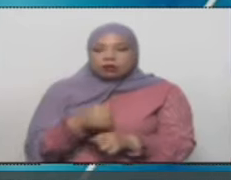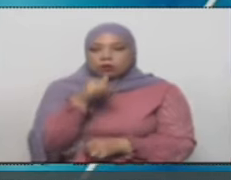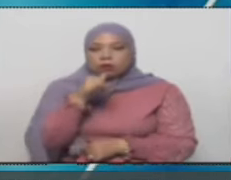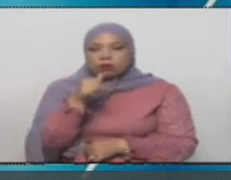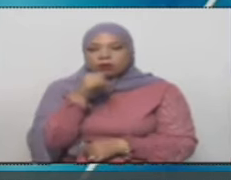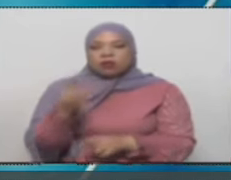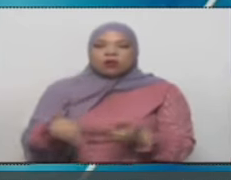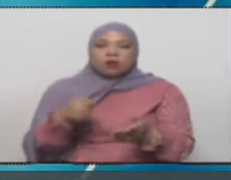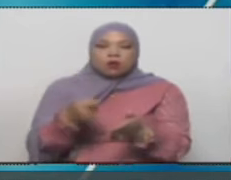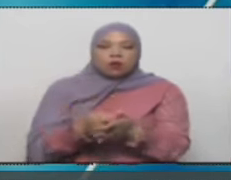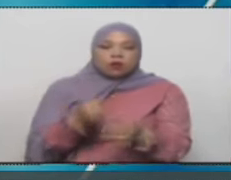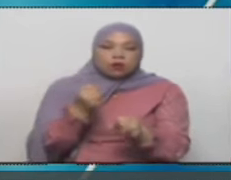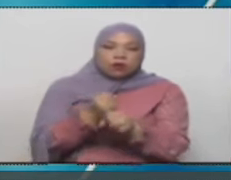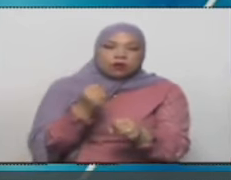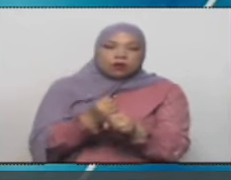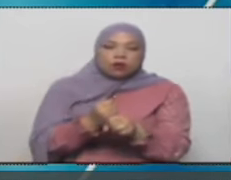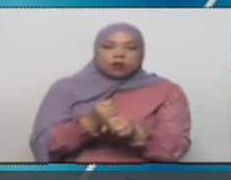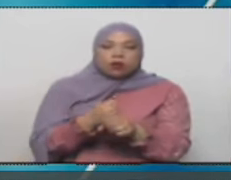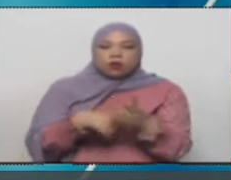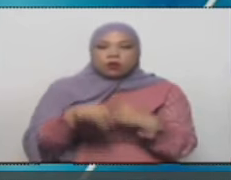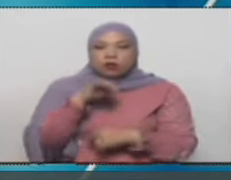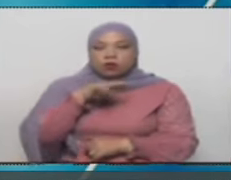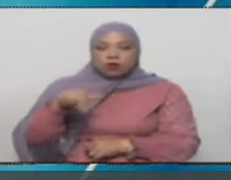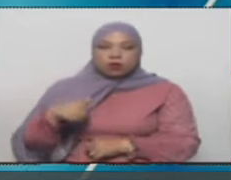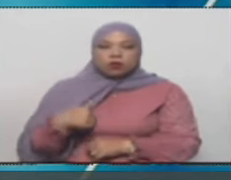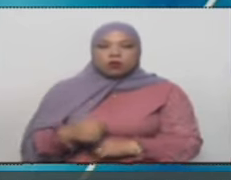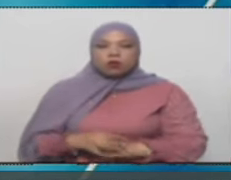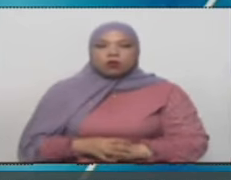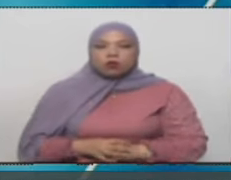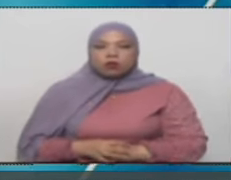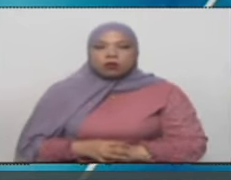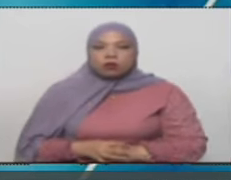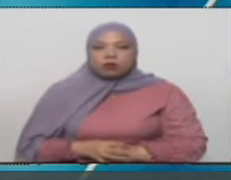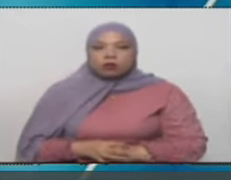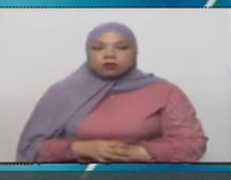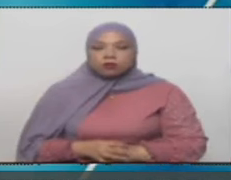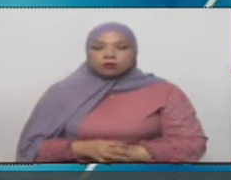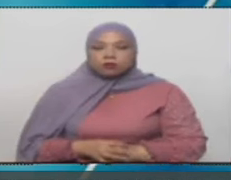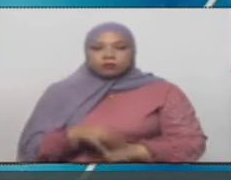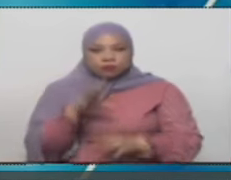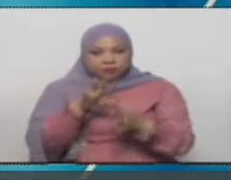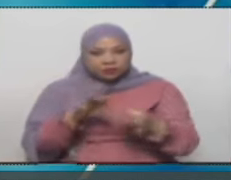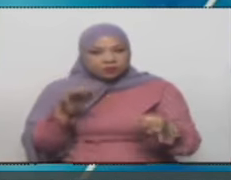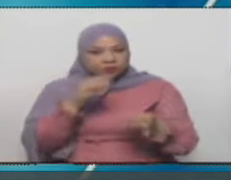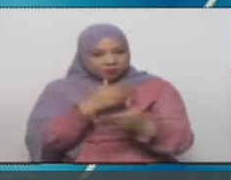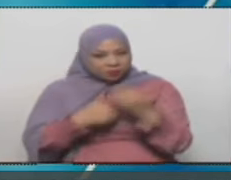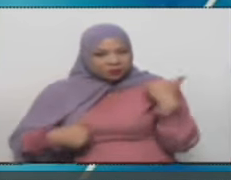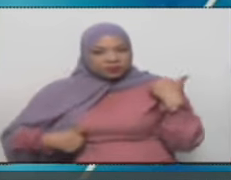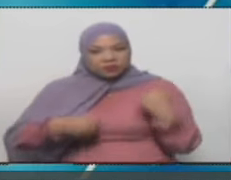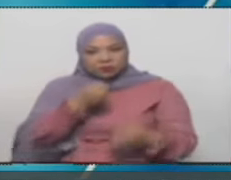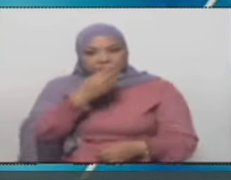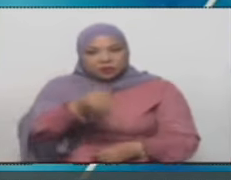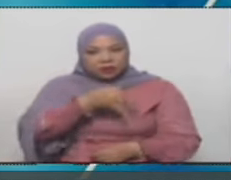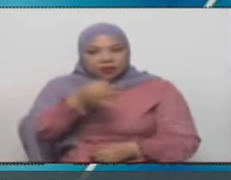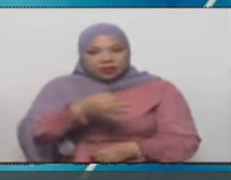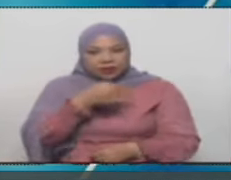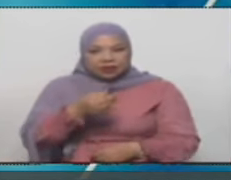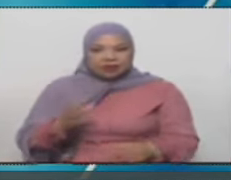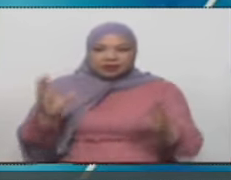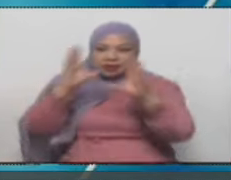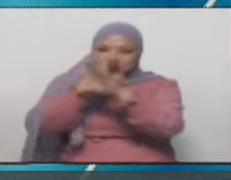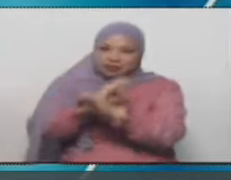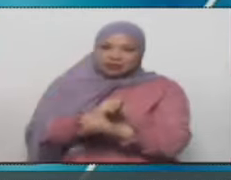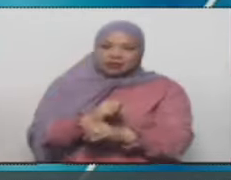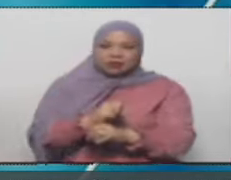el mayor general ya, Jorge Marquez. ¿Qué nos puedes contar, Marquez? Buenas noches. Feliz de